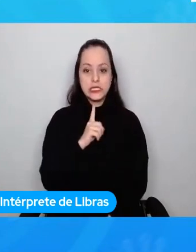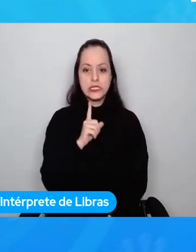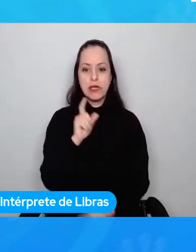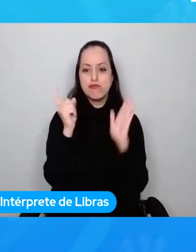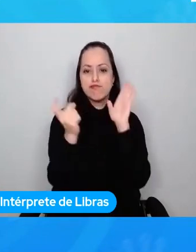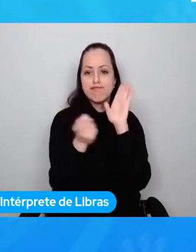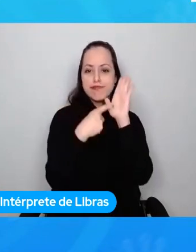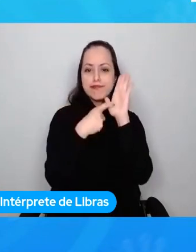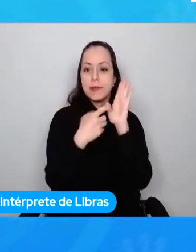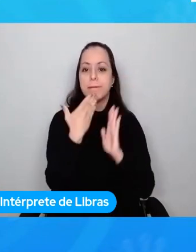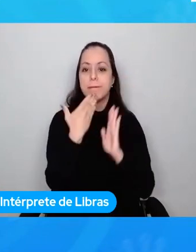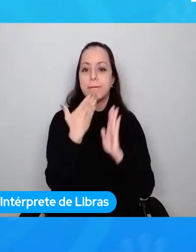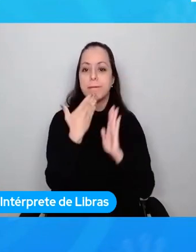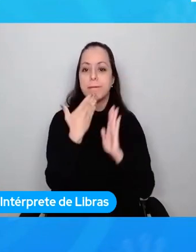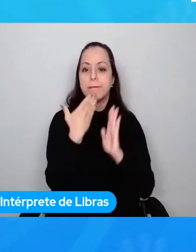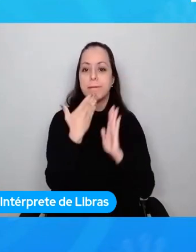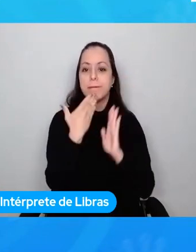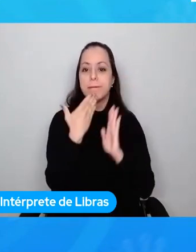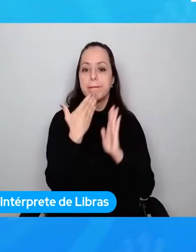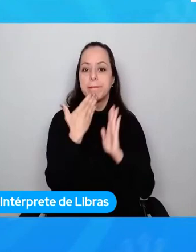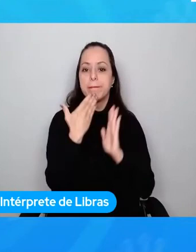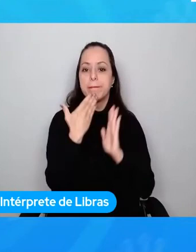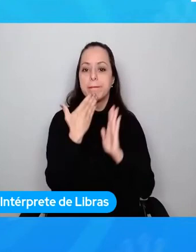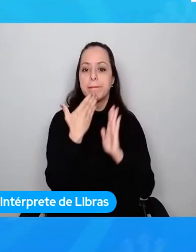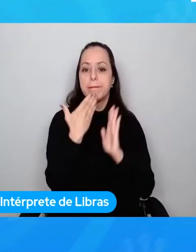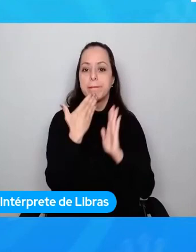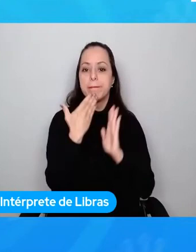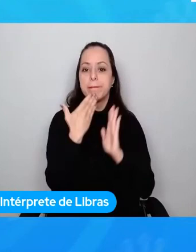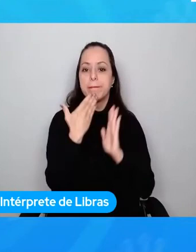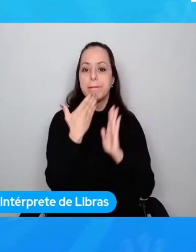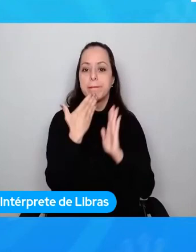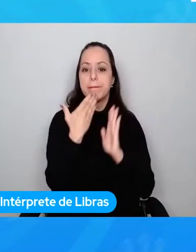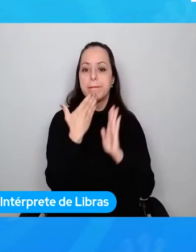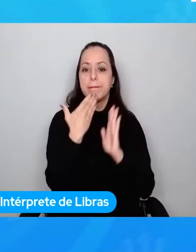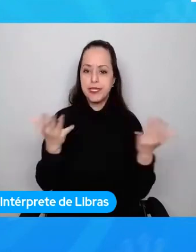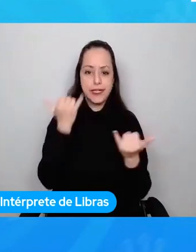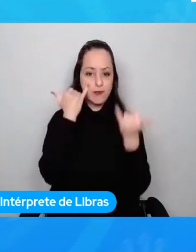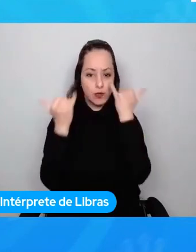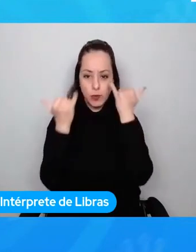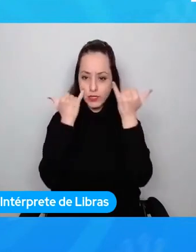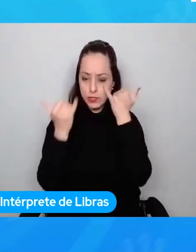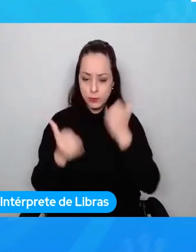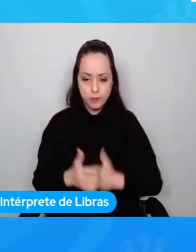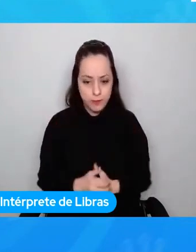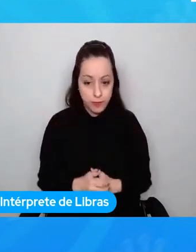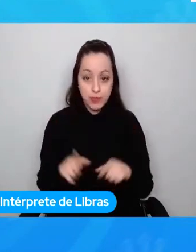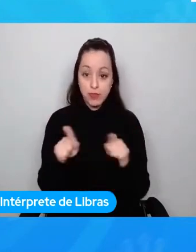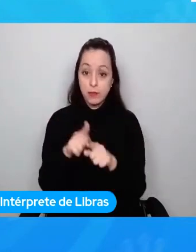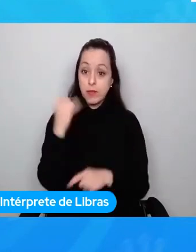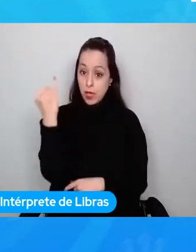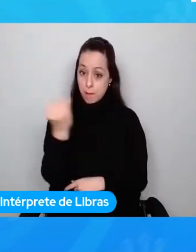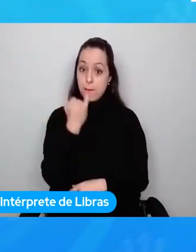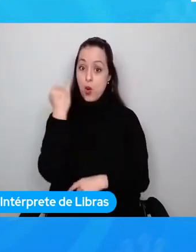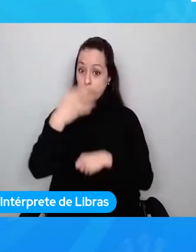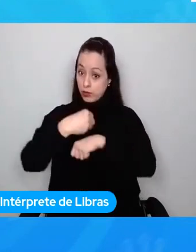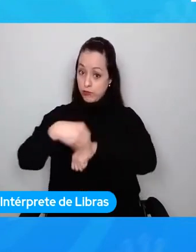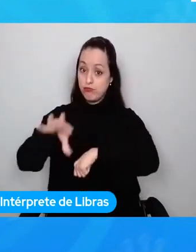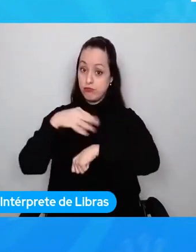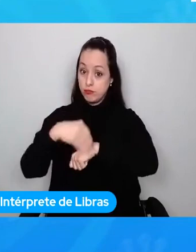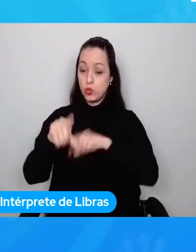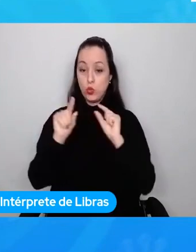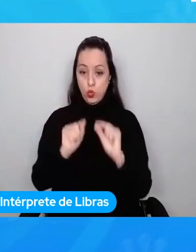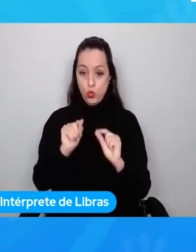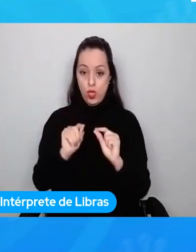todas las informaciones. Una información muy importante que queremos darles y es que durante Python